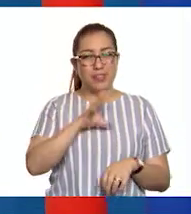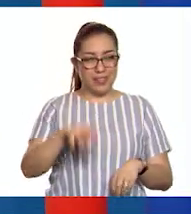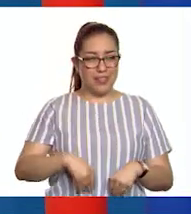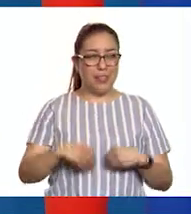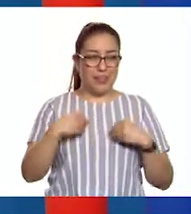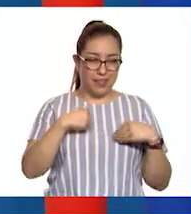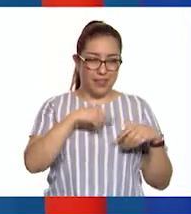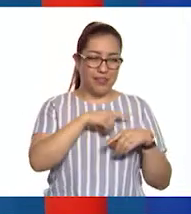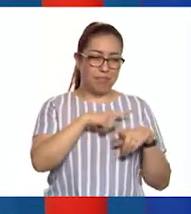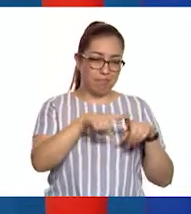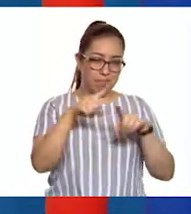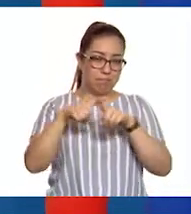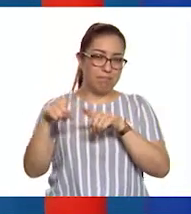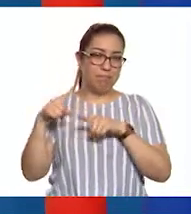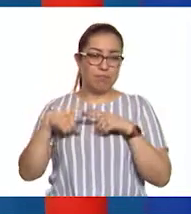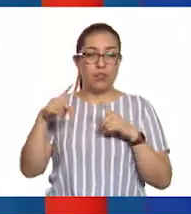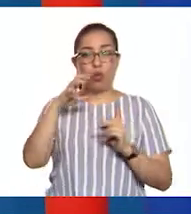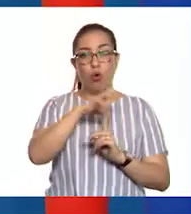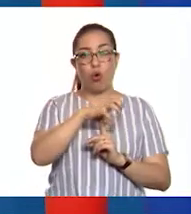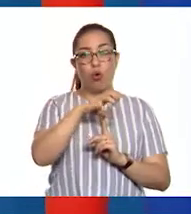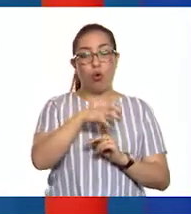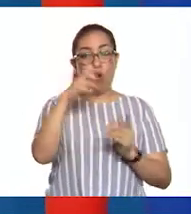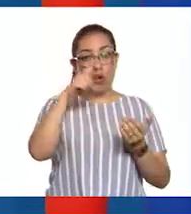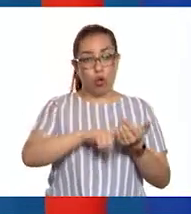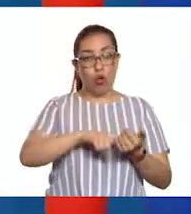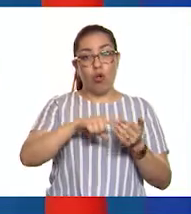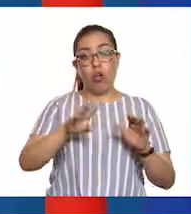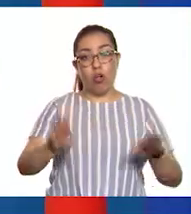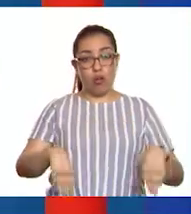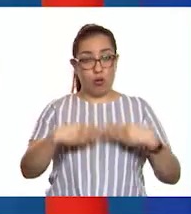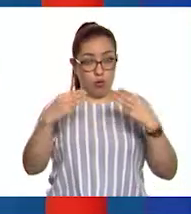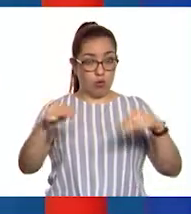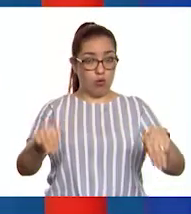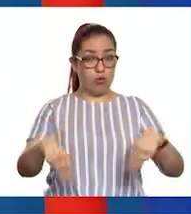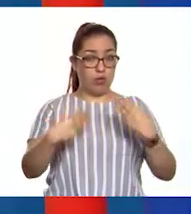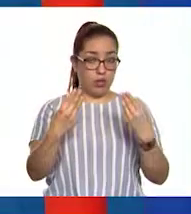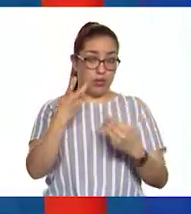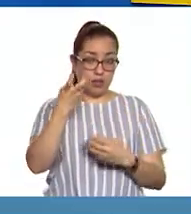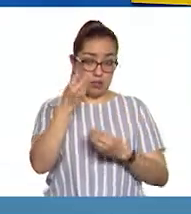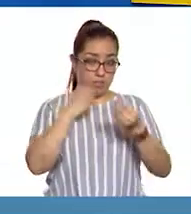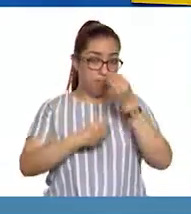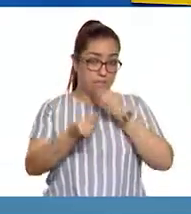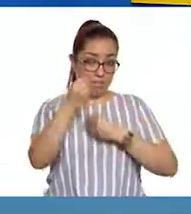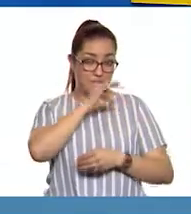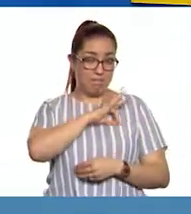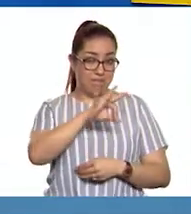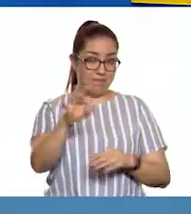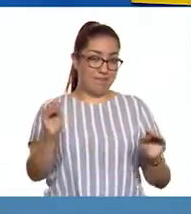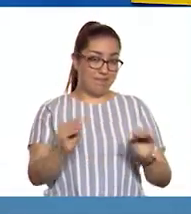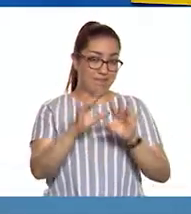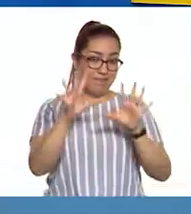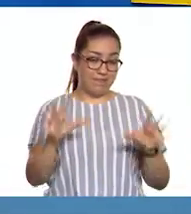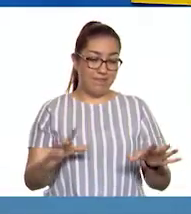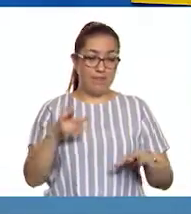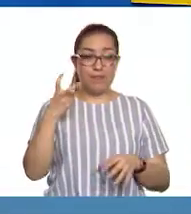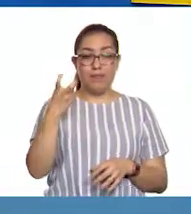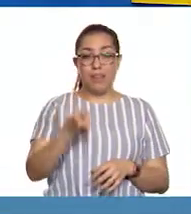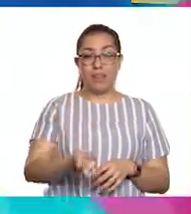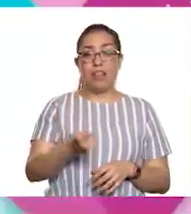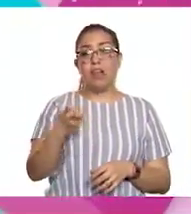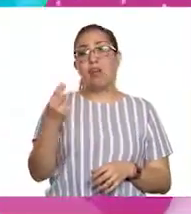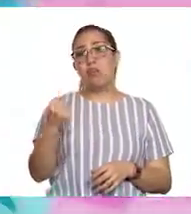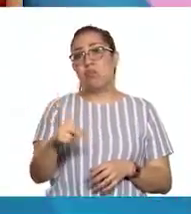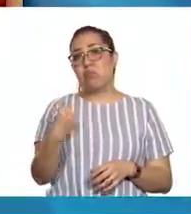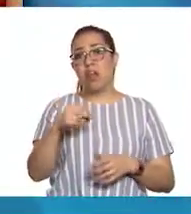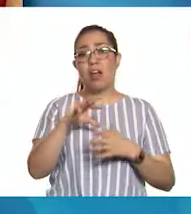en los mercados y parece que la mayoría son comestibles, porque nos sirven de alimento, obvio. Y con frecuencia se les llama carne